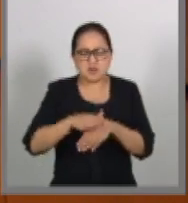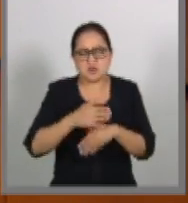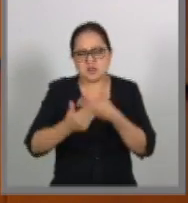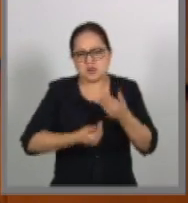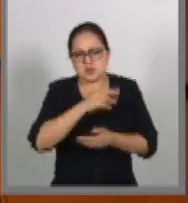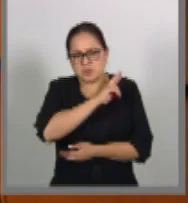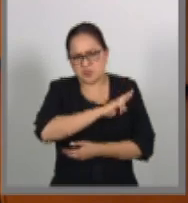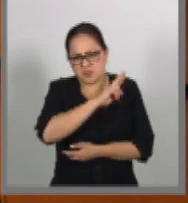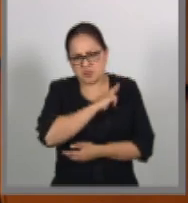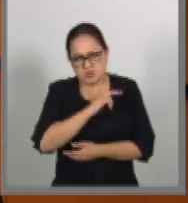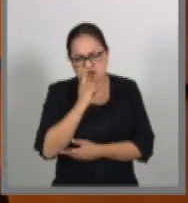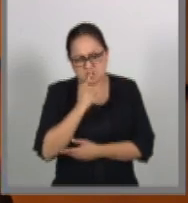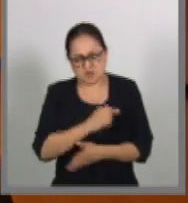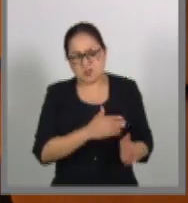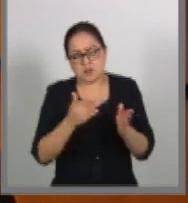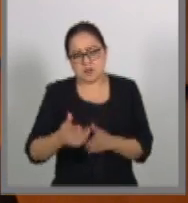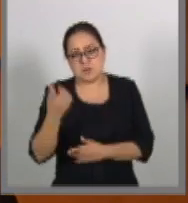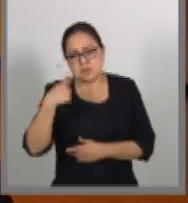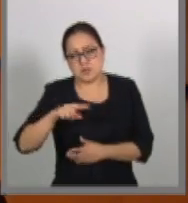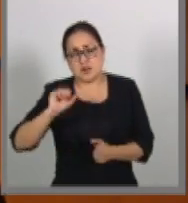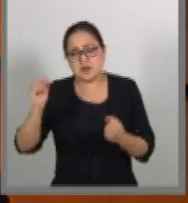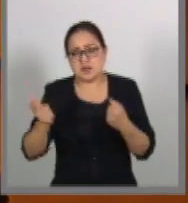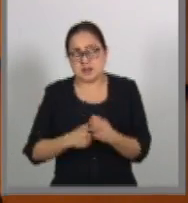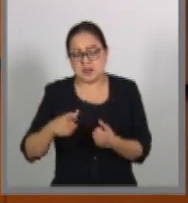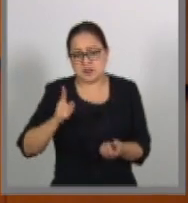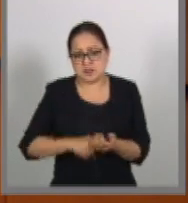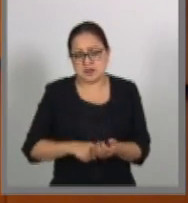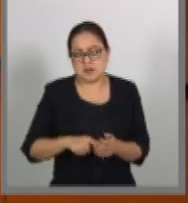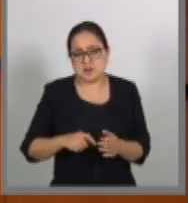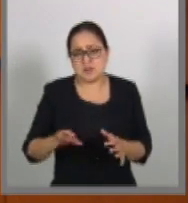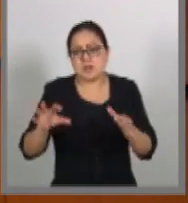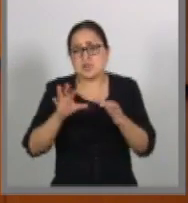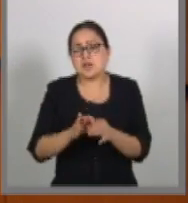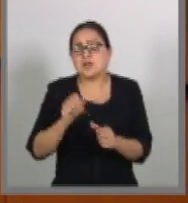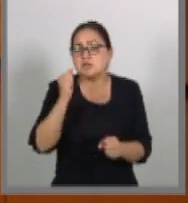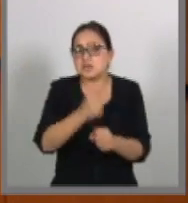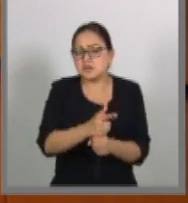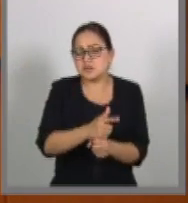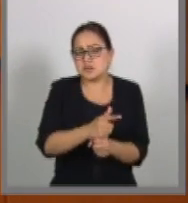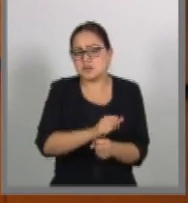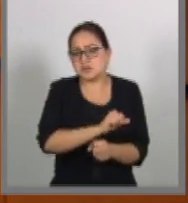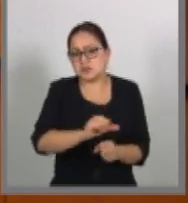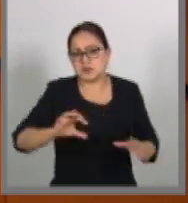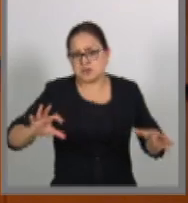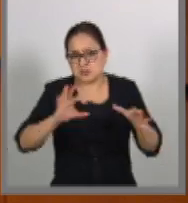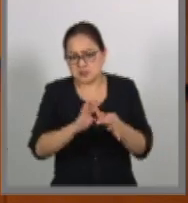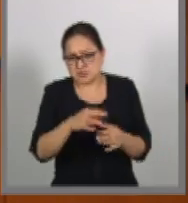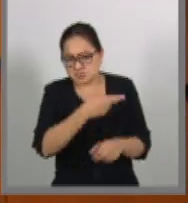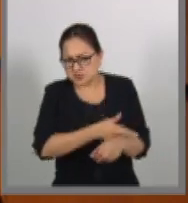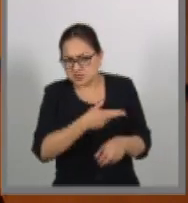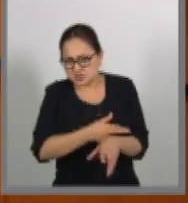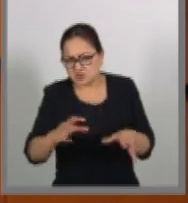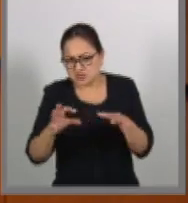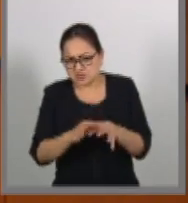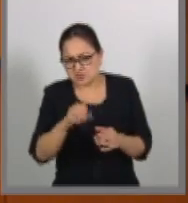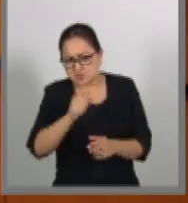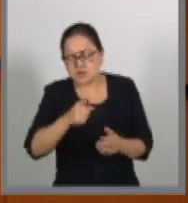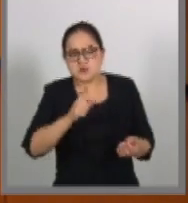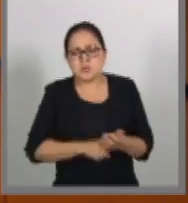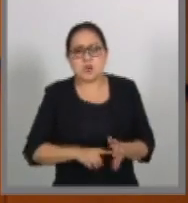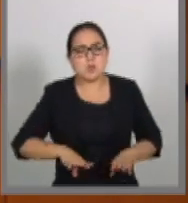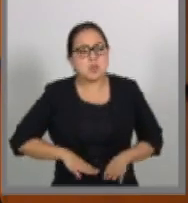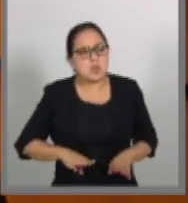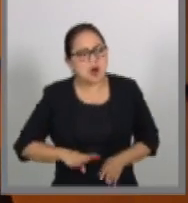privada a la función de la seguridad pública a través de la detección de factores criminógenos. La observación de